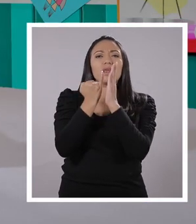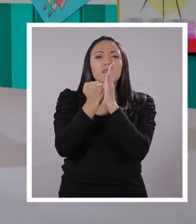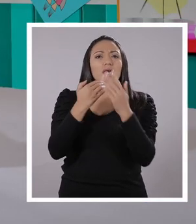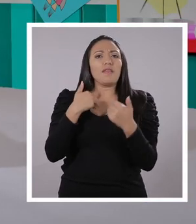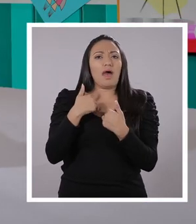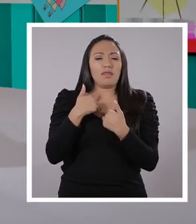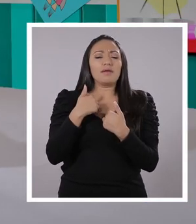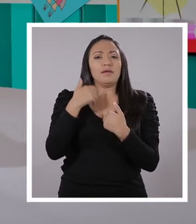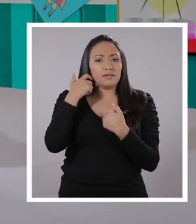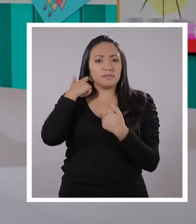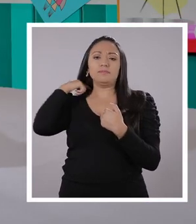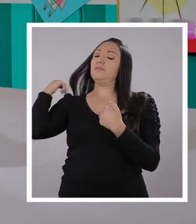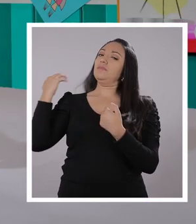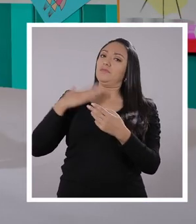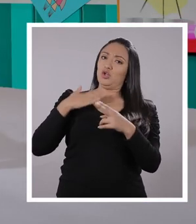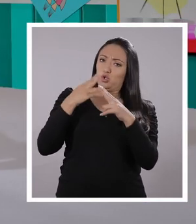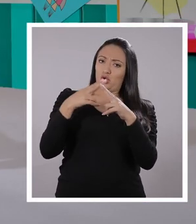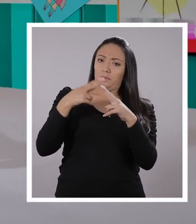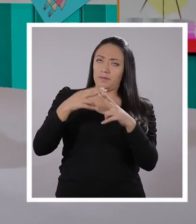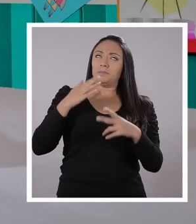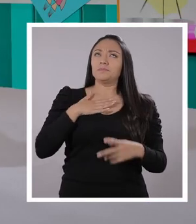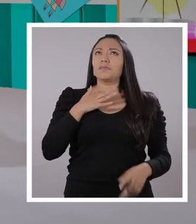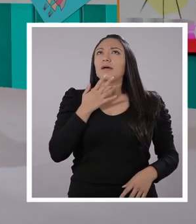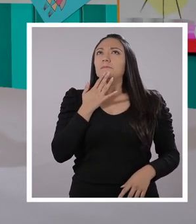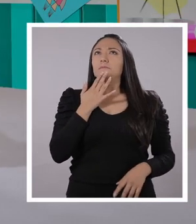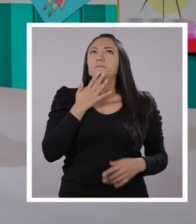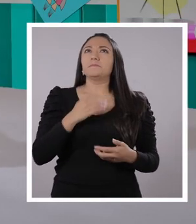Así que voy a hacer una oración con el nombre. Muy bien.